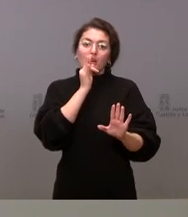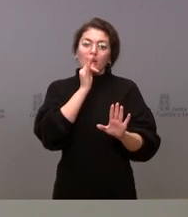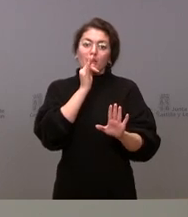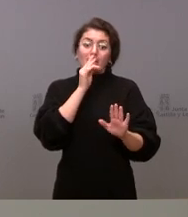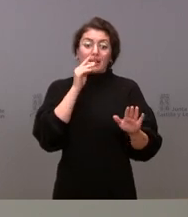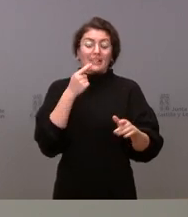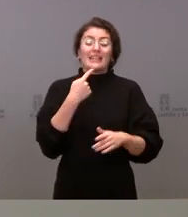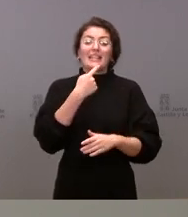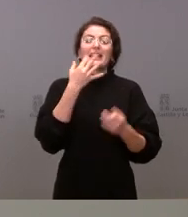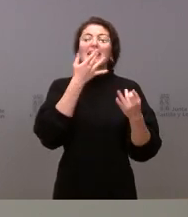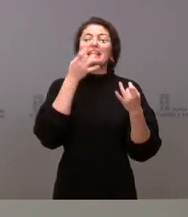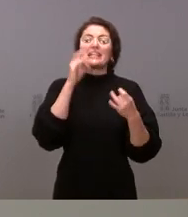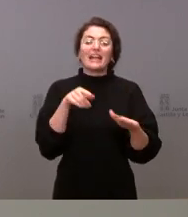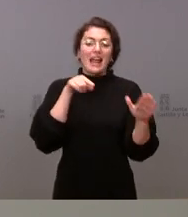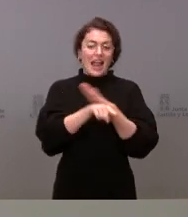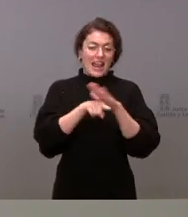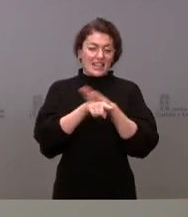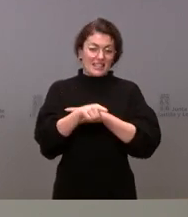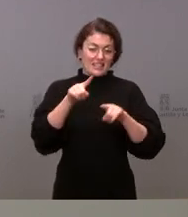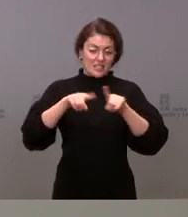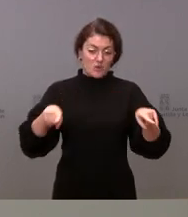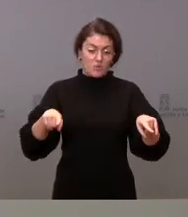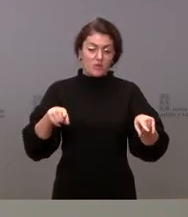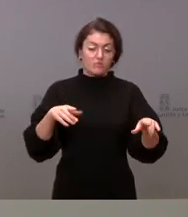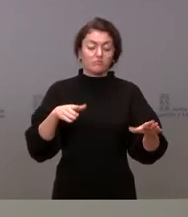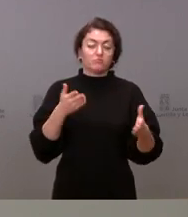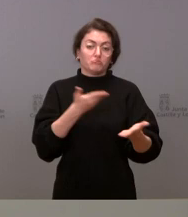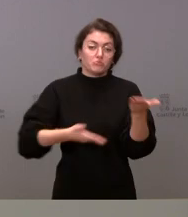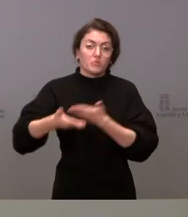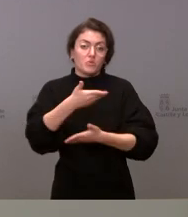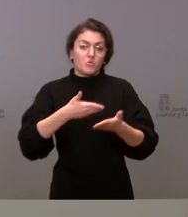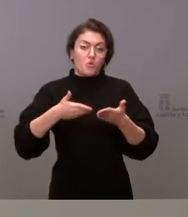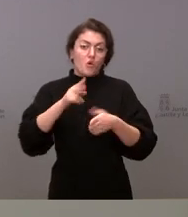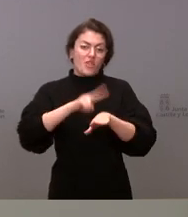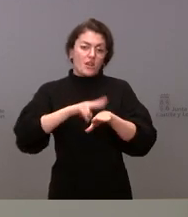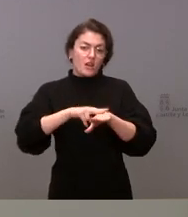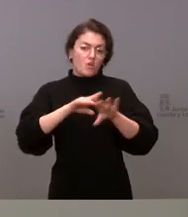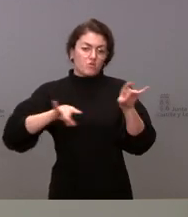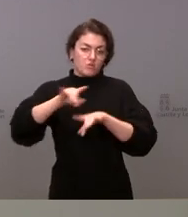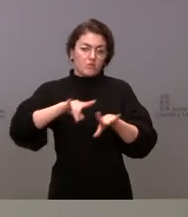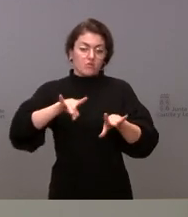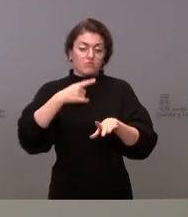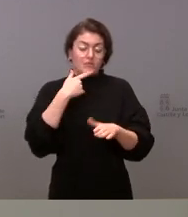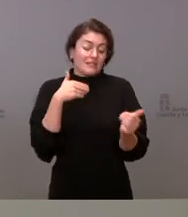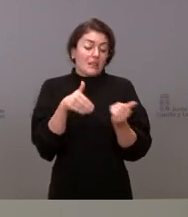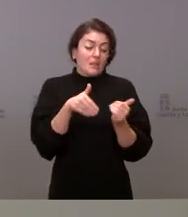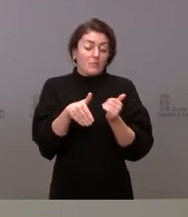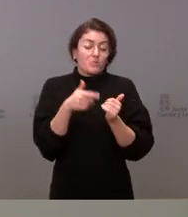con el delegado territorial y yo creo que en breve tendremos la planificación de cómo se va a desarrollar esta